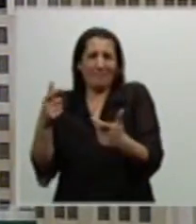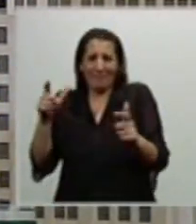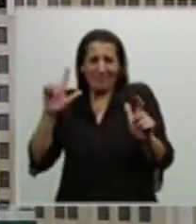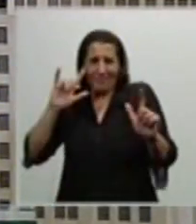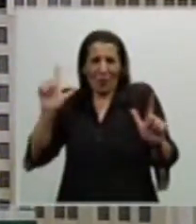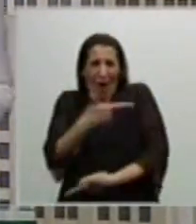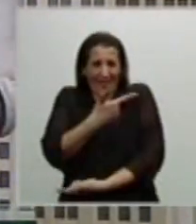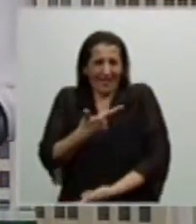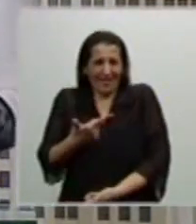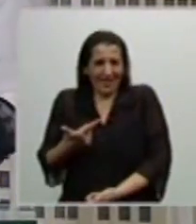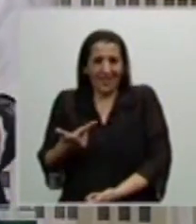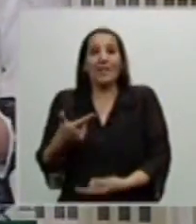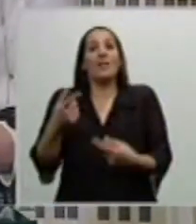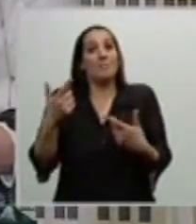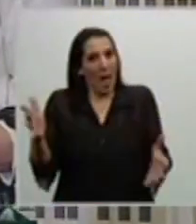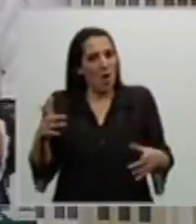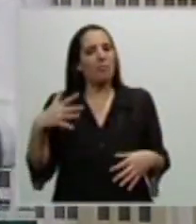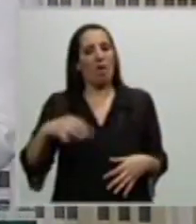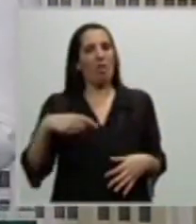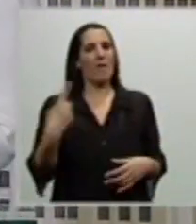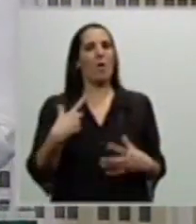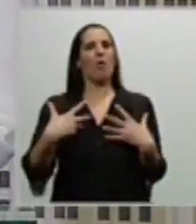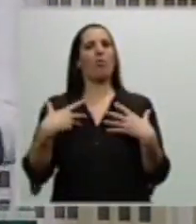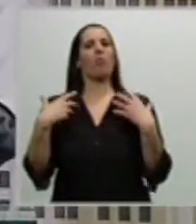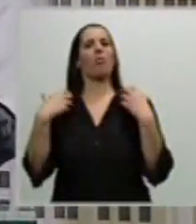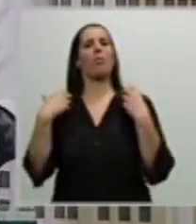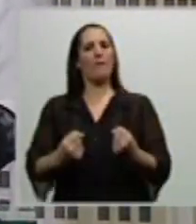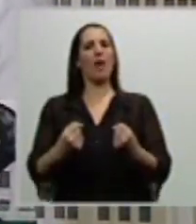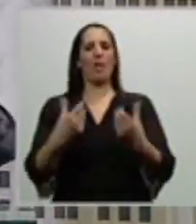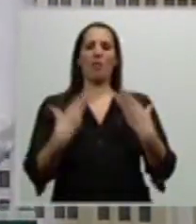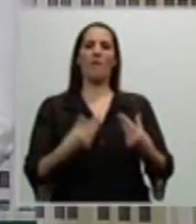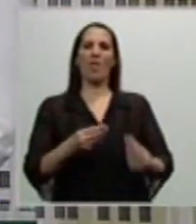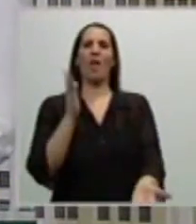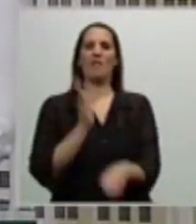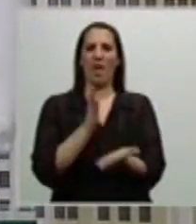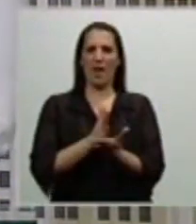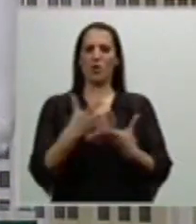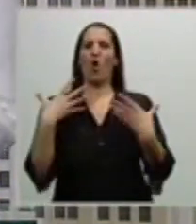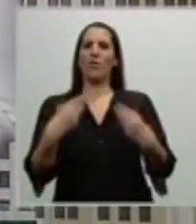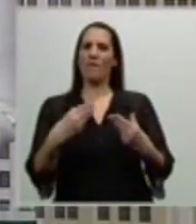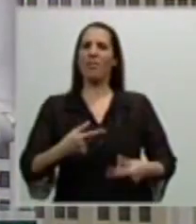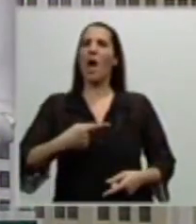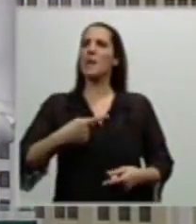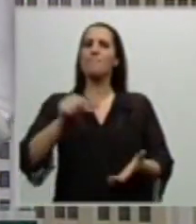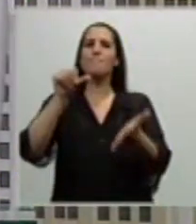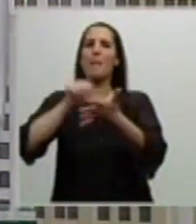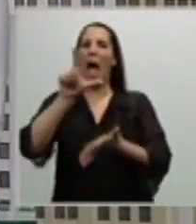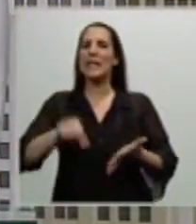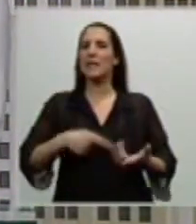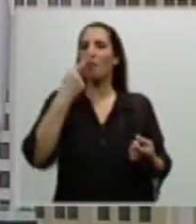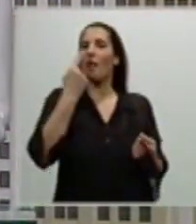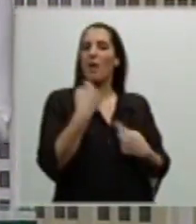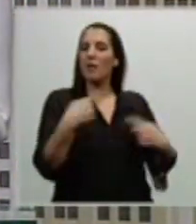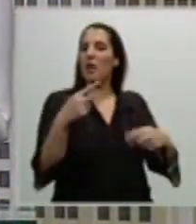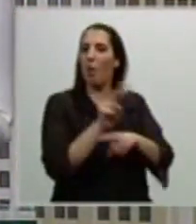Pero también tenemos que defender nuestros derechos y defender los intereses del país. Dialogando siempre,